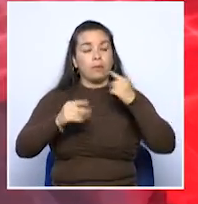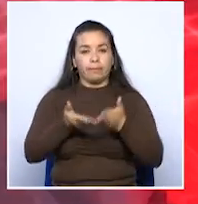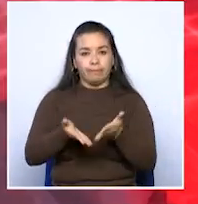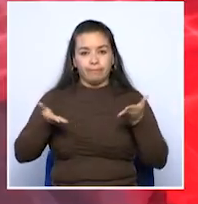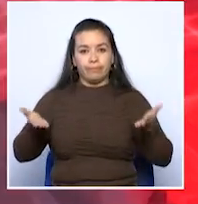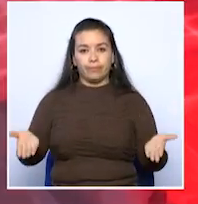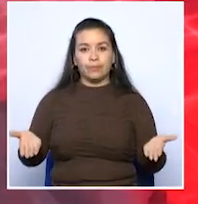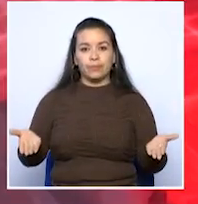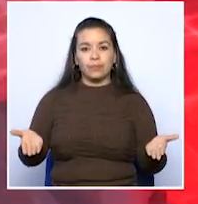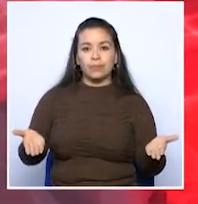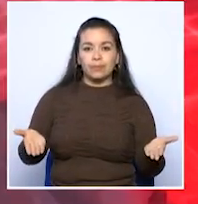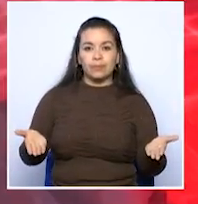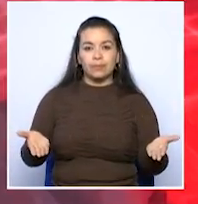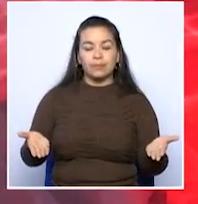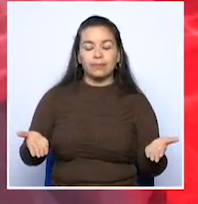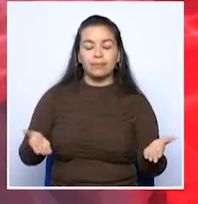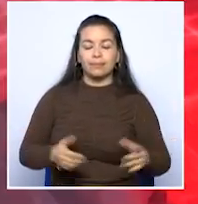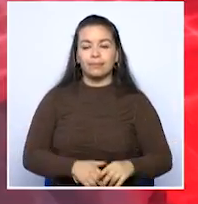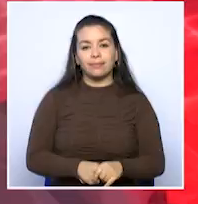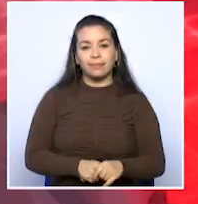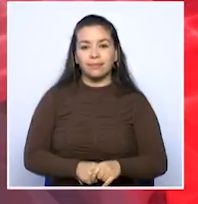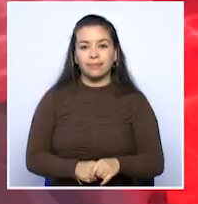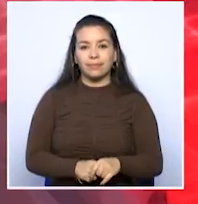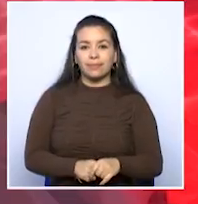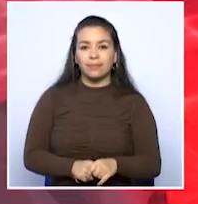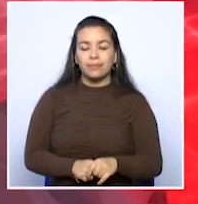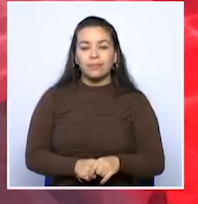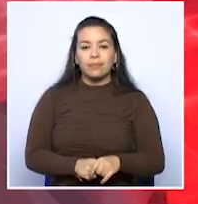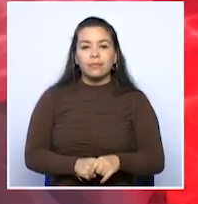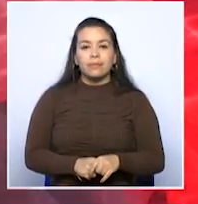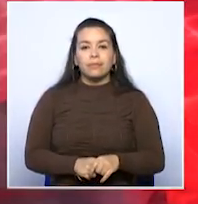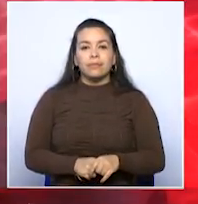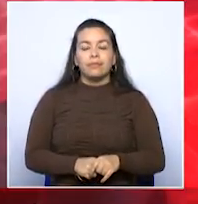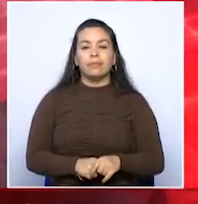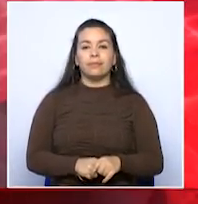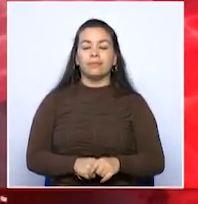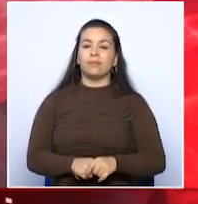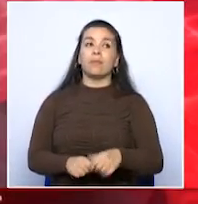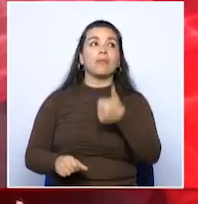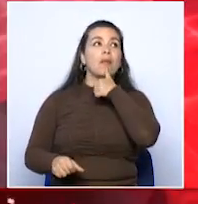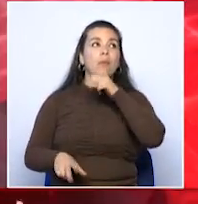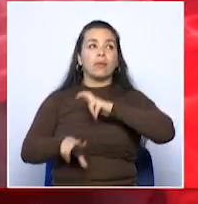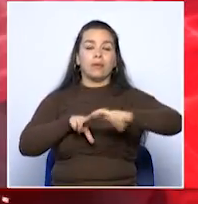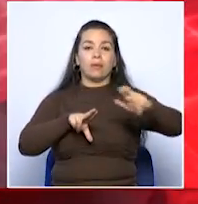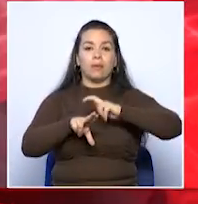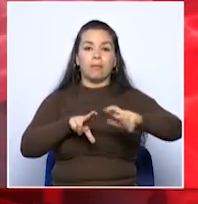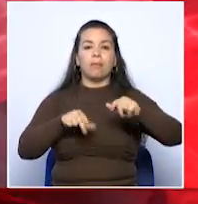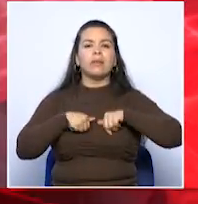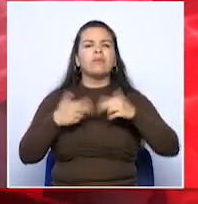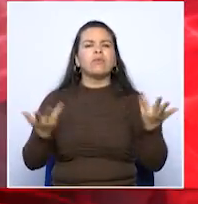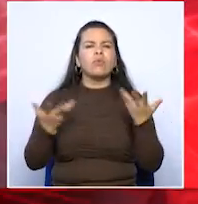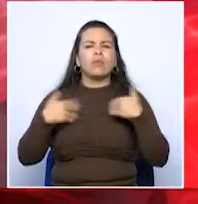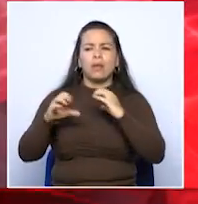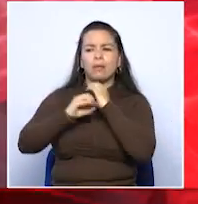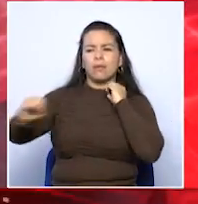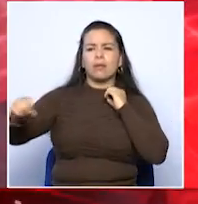reporteros del eje arroba telecafé punto tv. Aguas de Manizales realiza cambios de tubería en la avenida principal de la sultana comerciantes